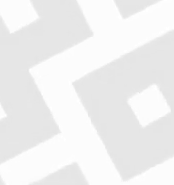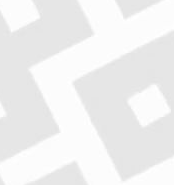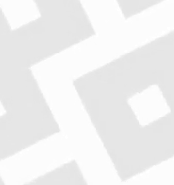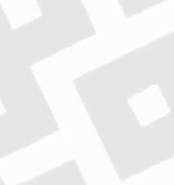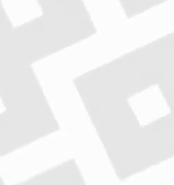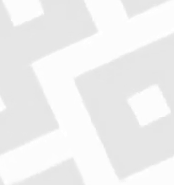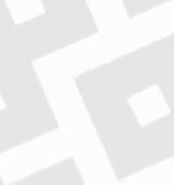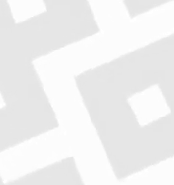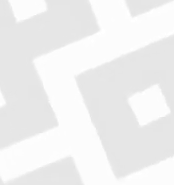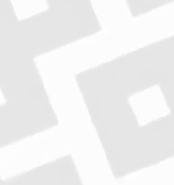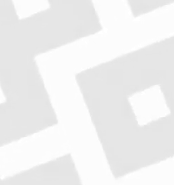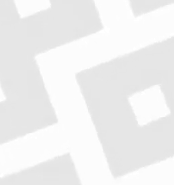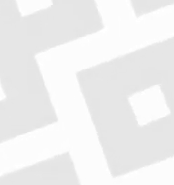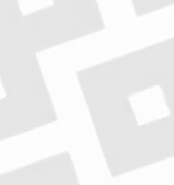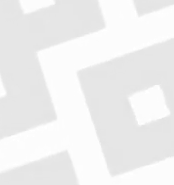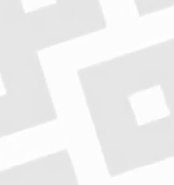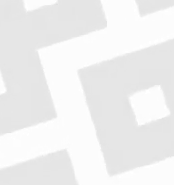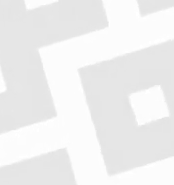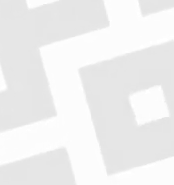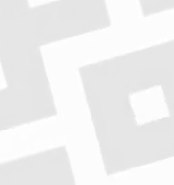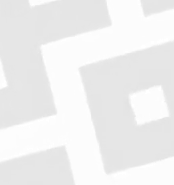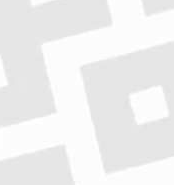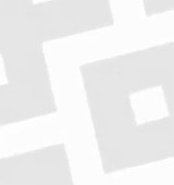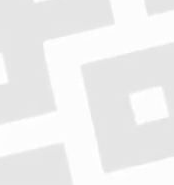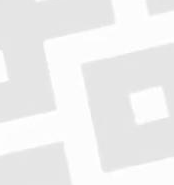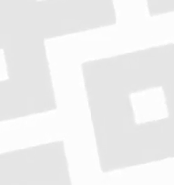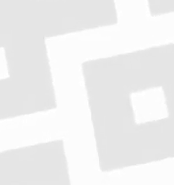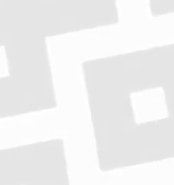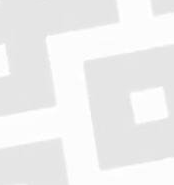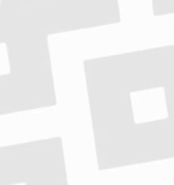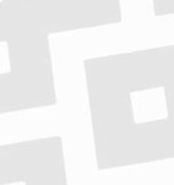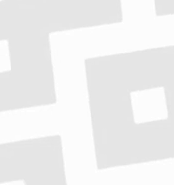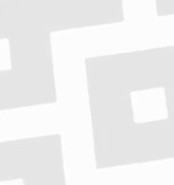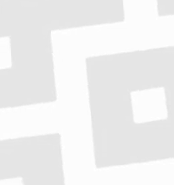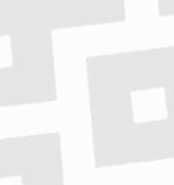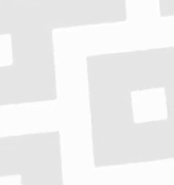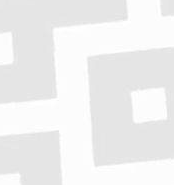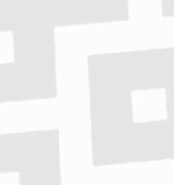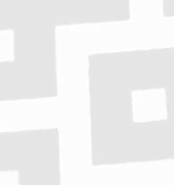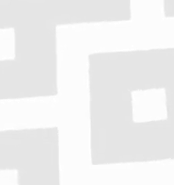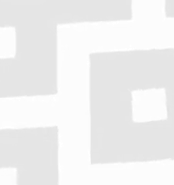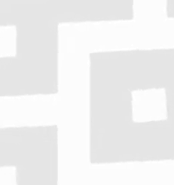estrategia estatal contra el coronavirus actualización en veracruz